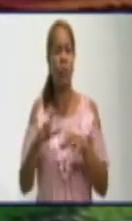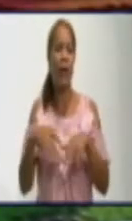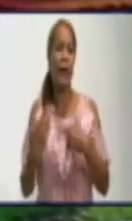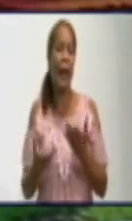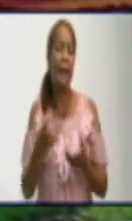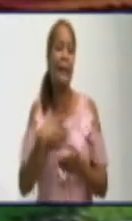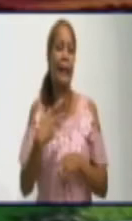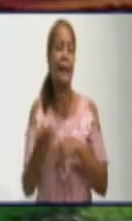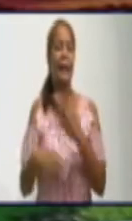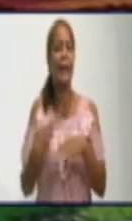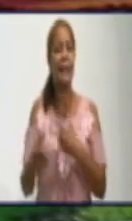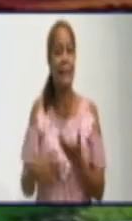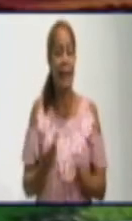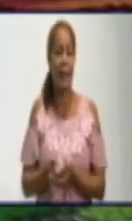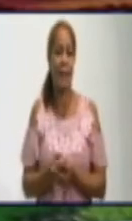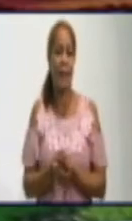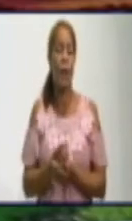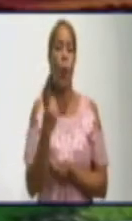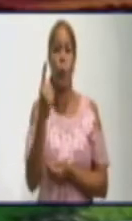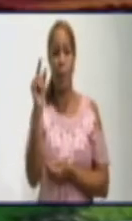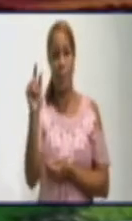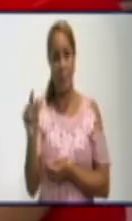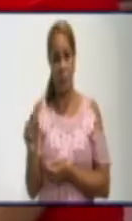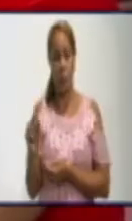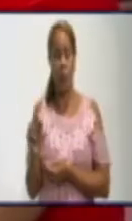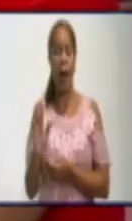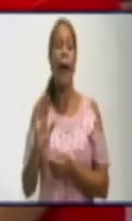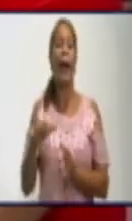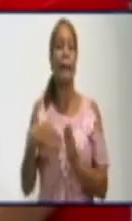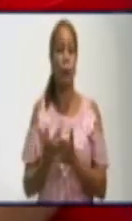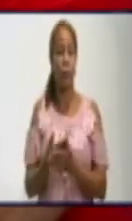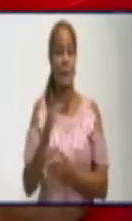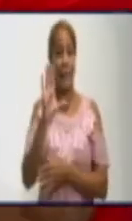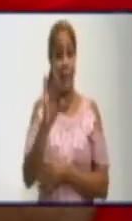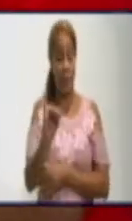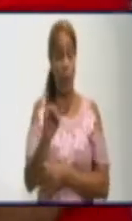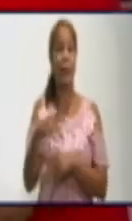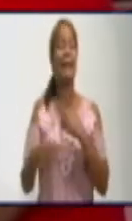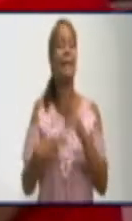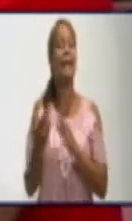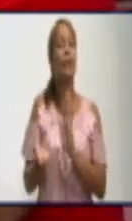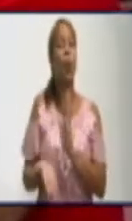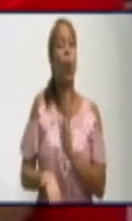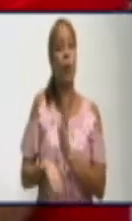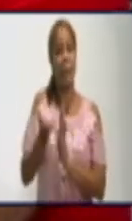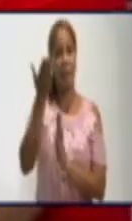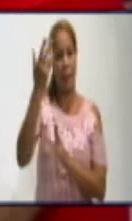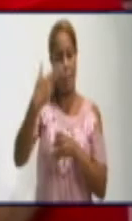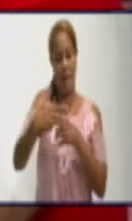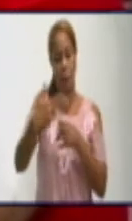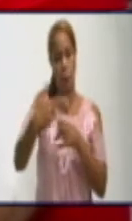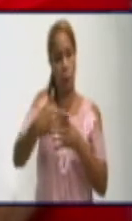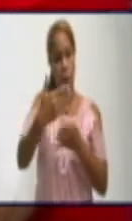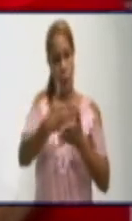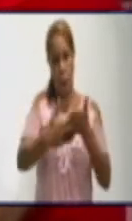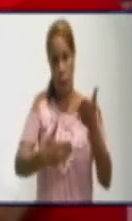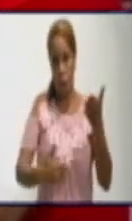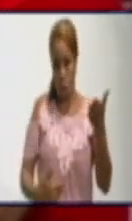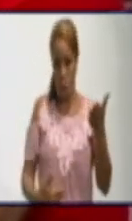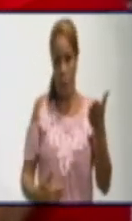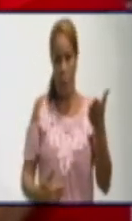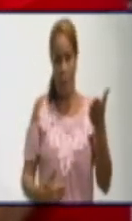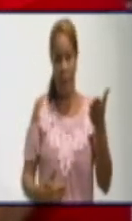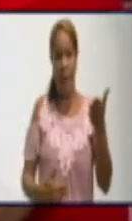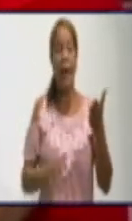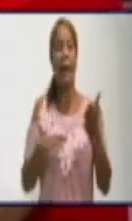fosa en esa situación? A ver, dijimos que se hizo un levantamiento con las intendencias. Toda persona aquella que considere que su fosa es reiterativa y no esté en